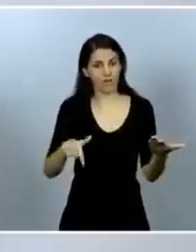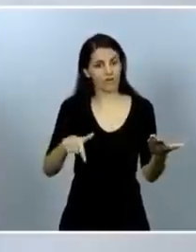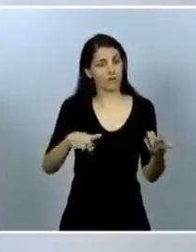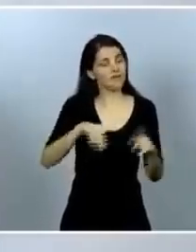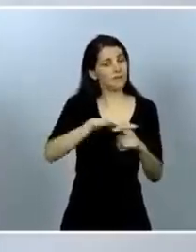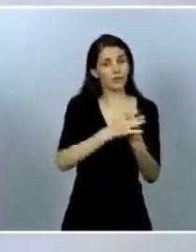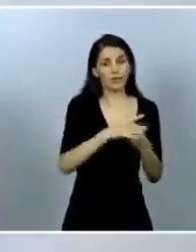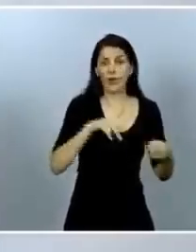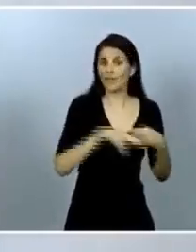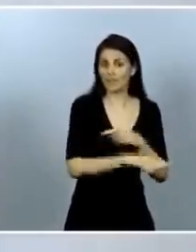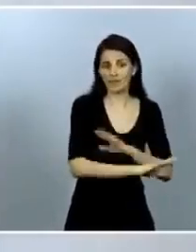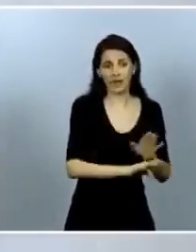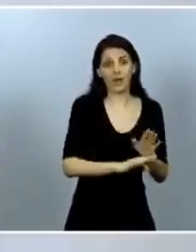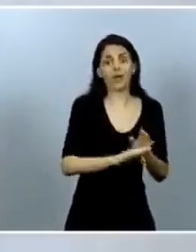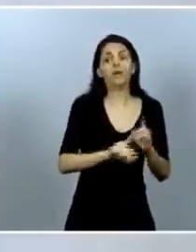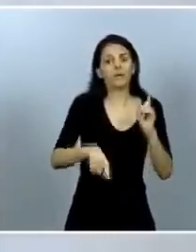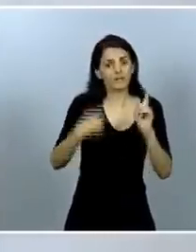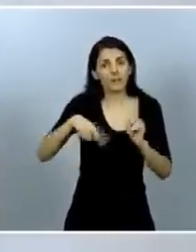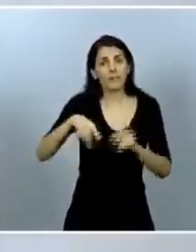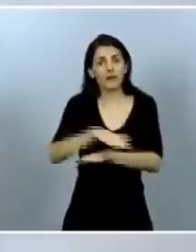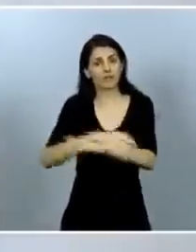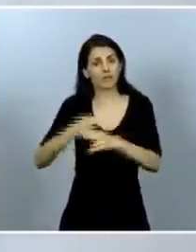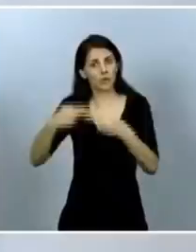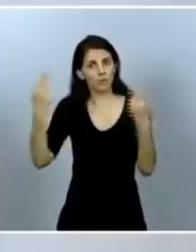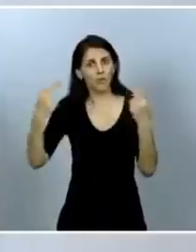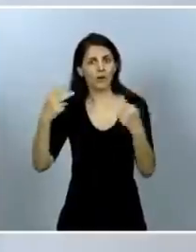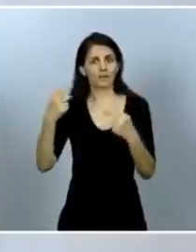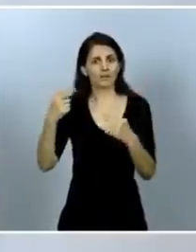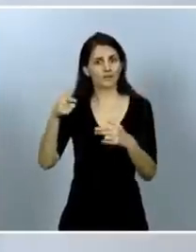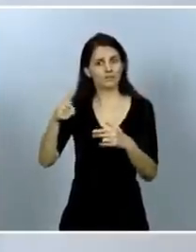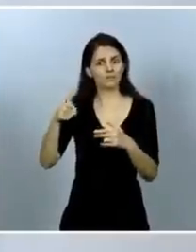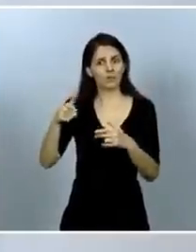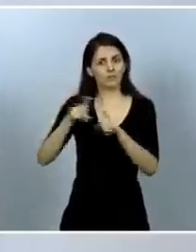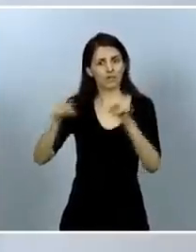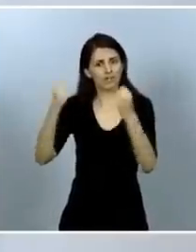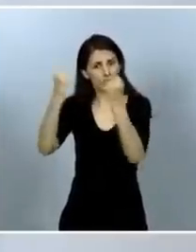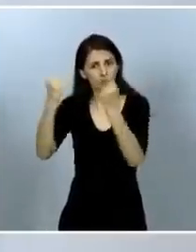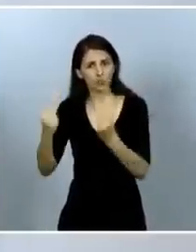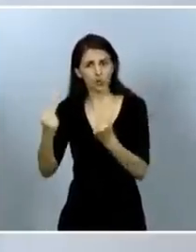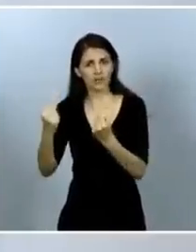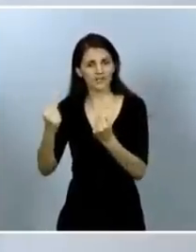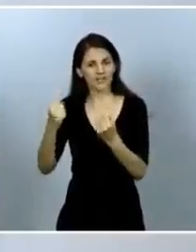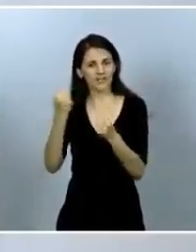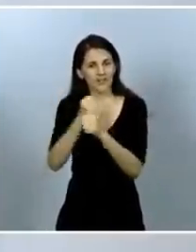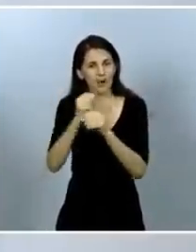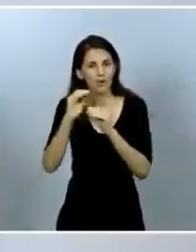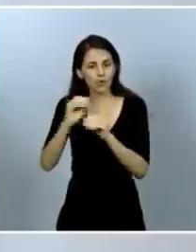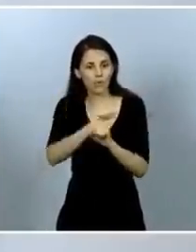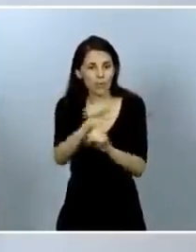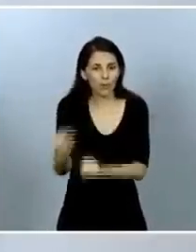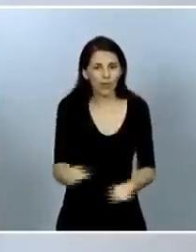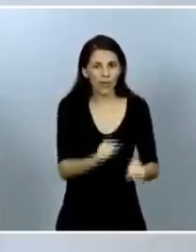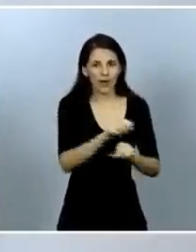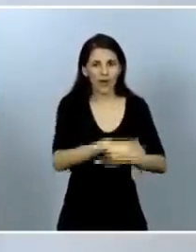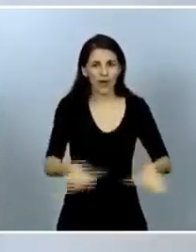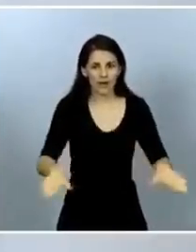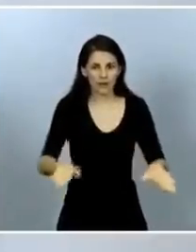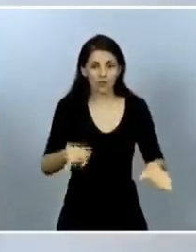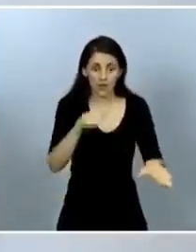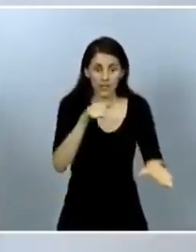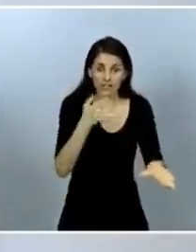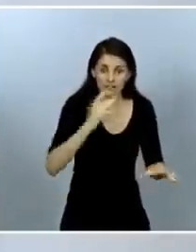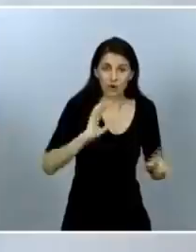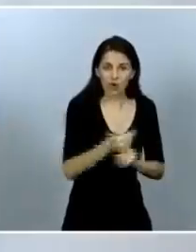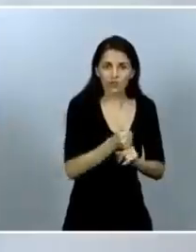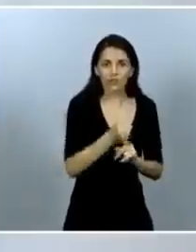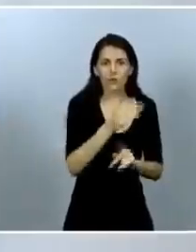instituciones y unos poderes públicos que trabajan para proteger a niños y niñas es asegurar un país mejor y una sociedad más